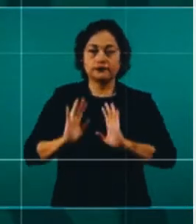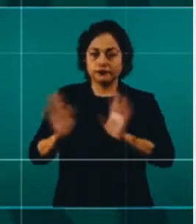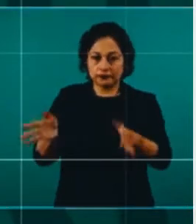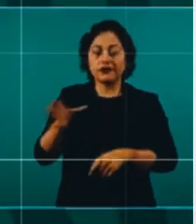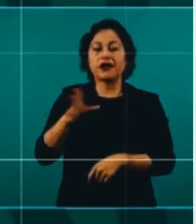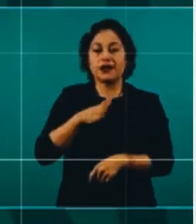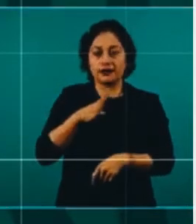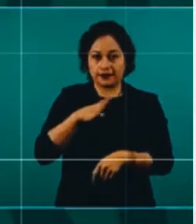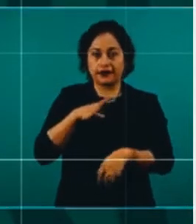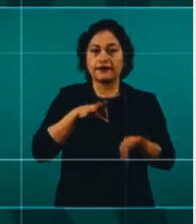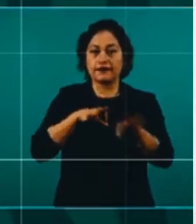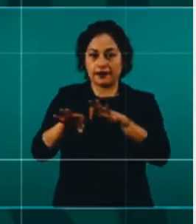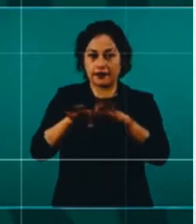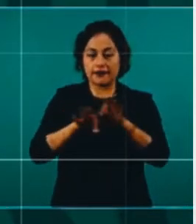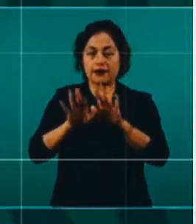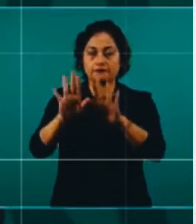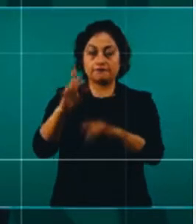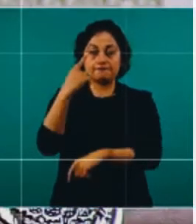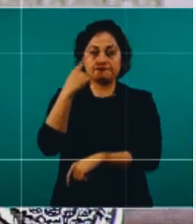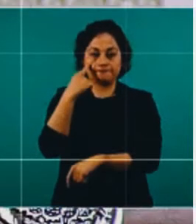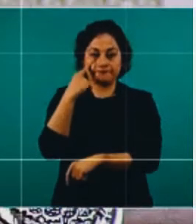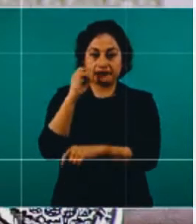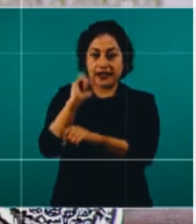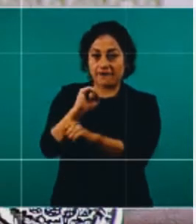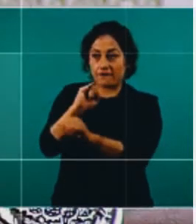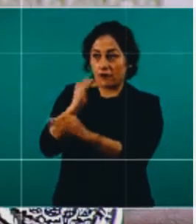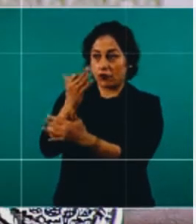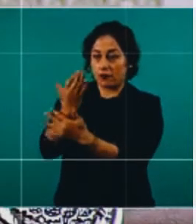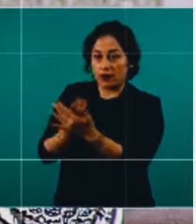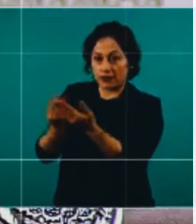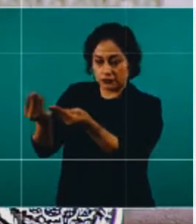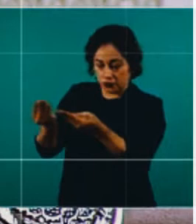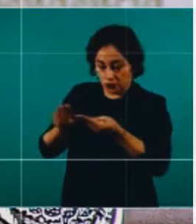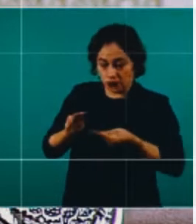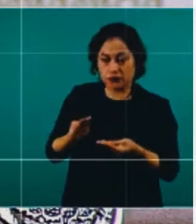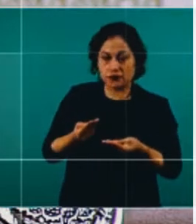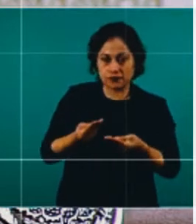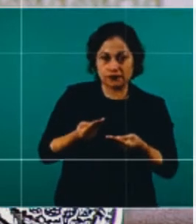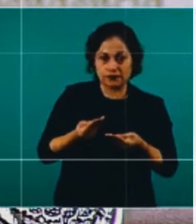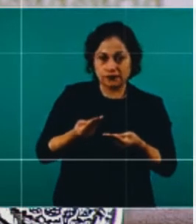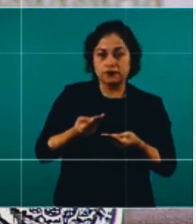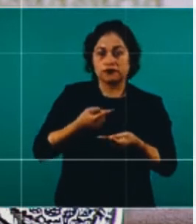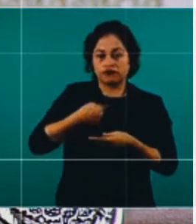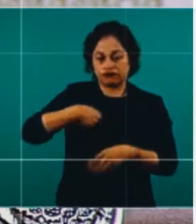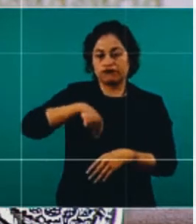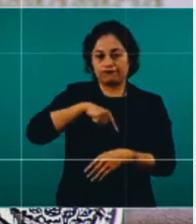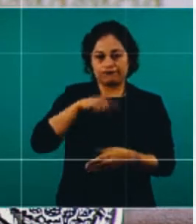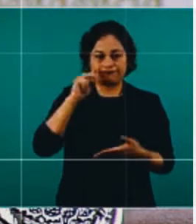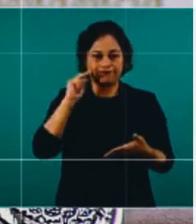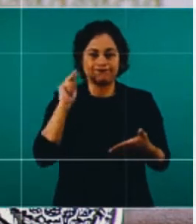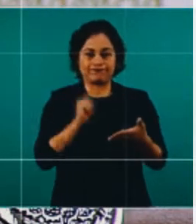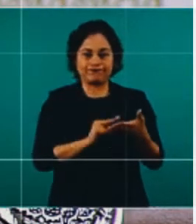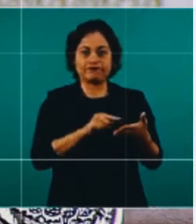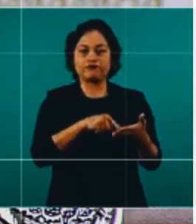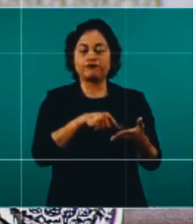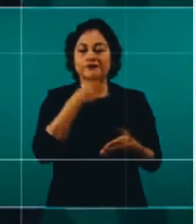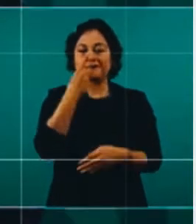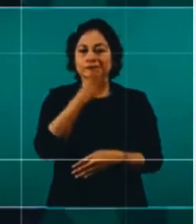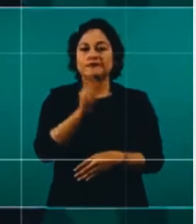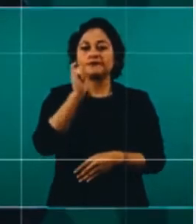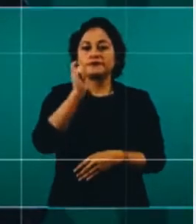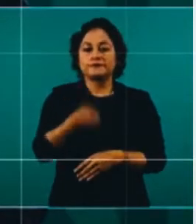Los primeros reportes que tenemos tienen que ver con una